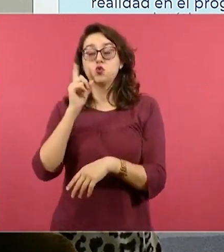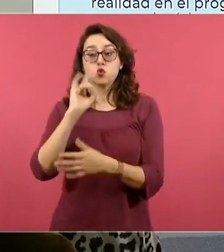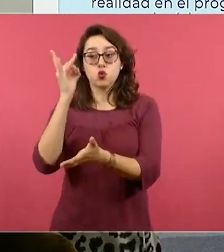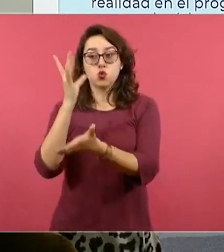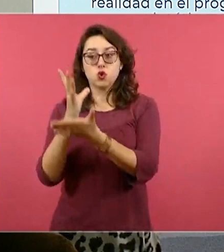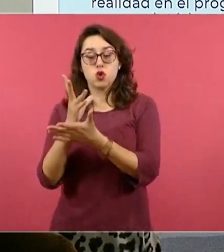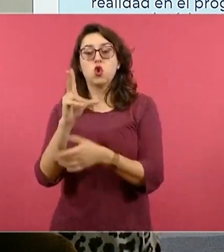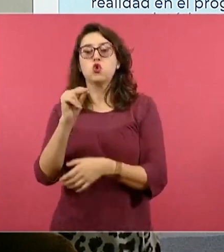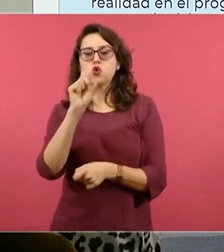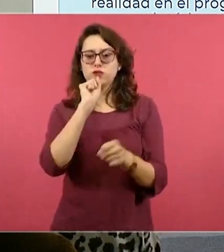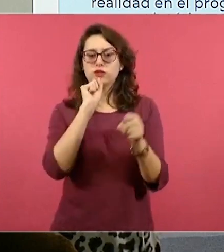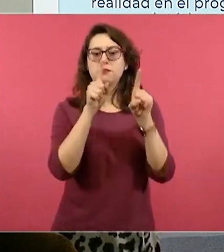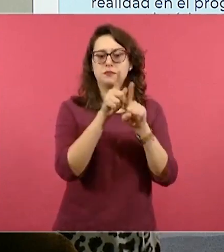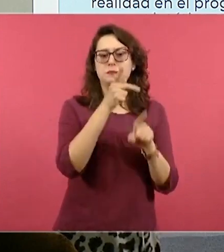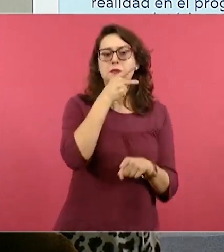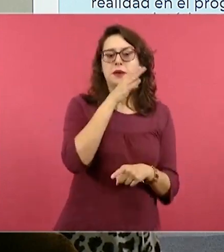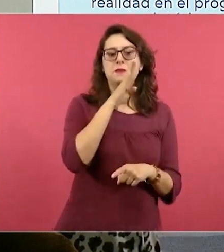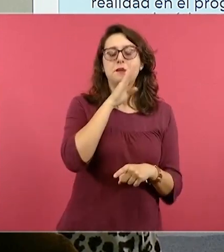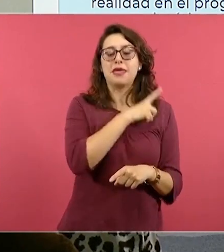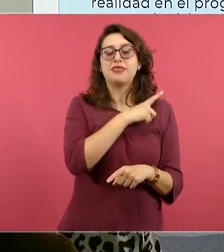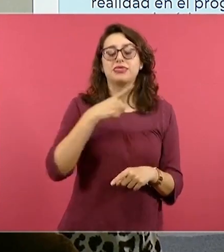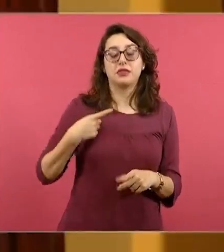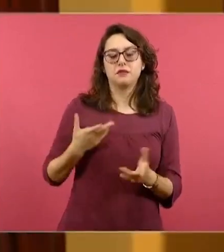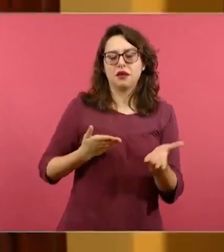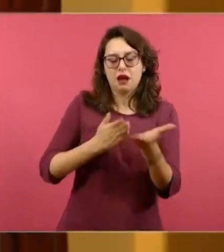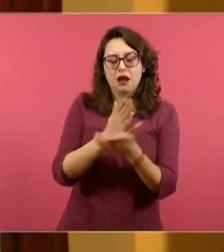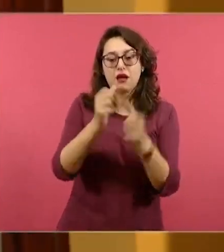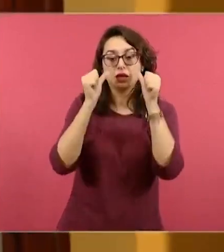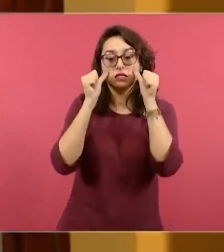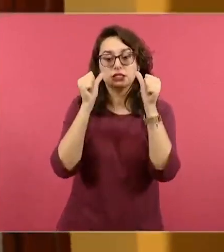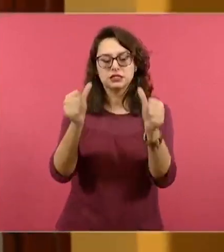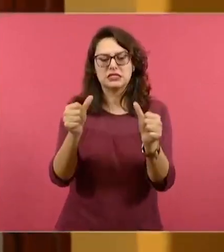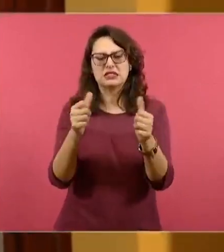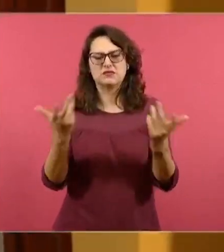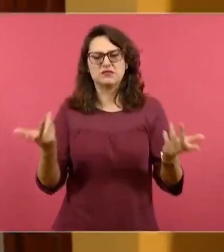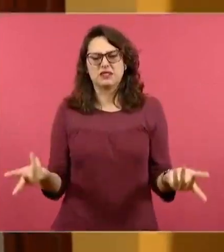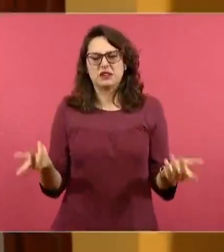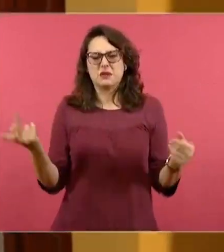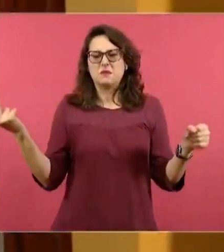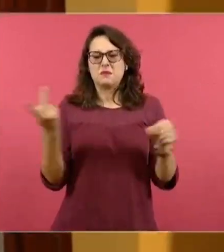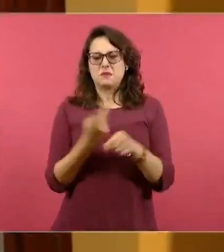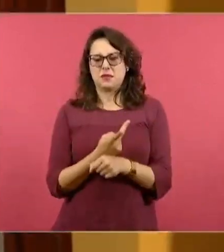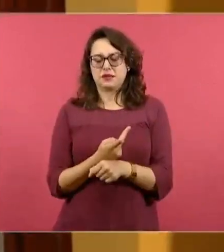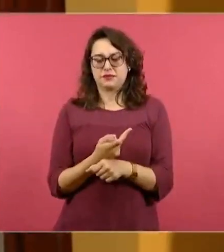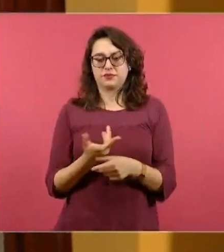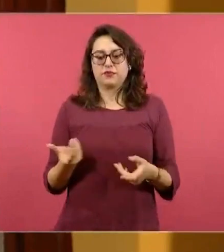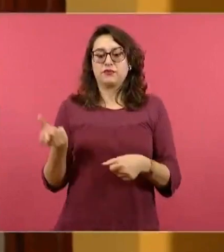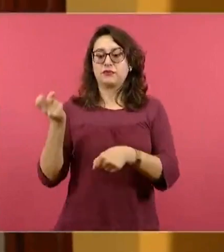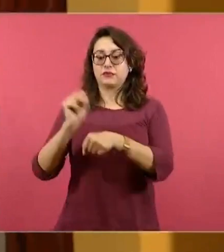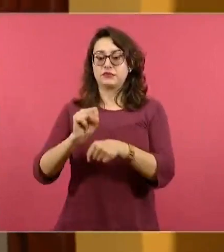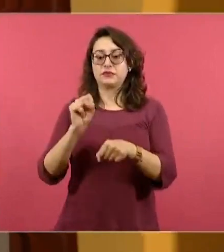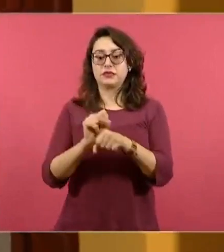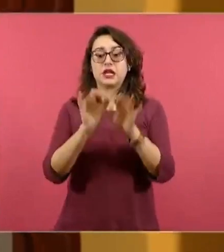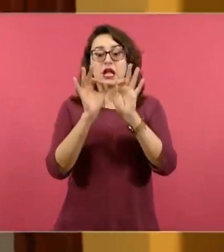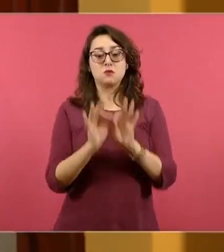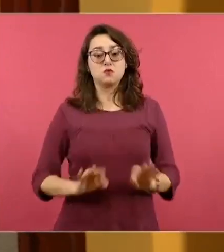habría que hablar un poco sobre lo que involucra la interdisciplinaridad, que para secundaria es muy importante.